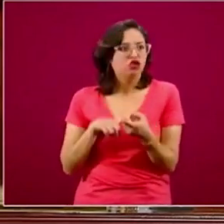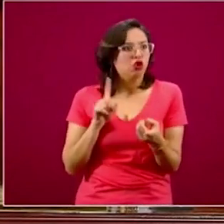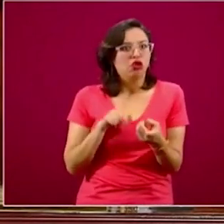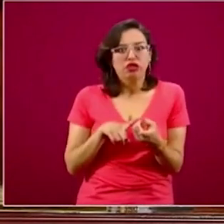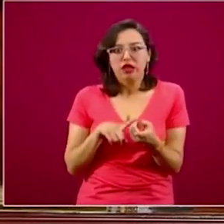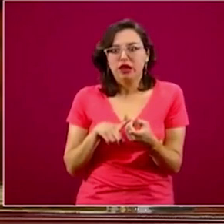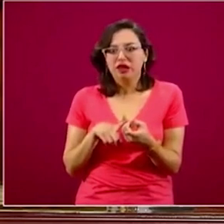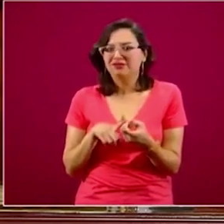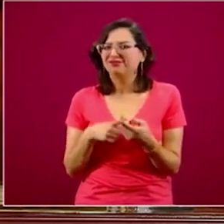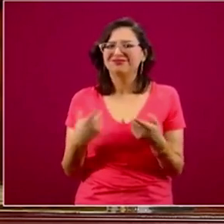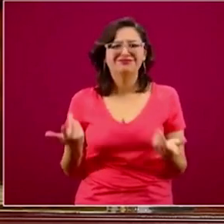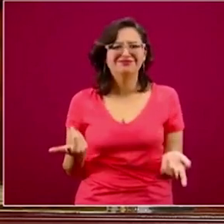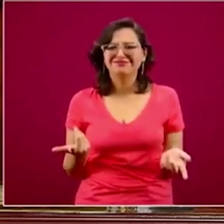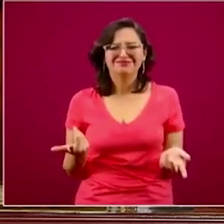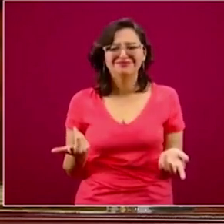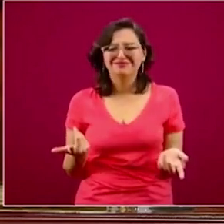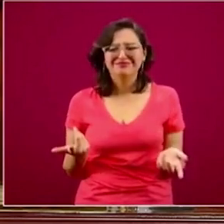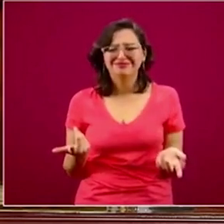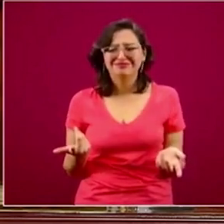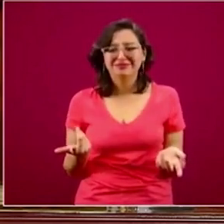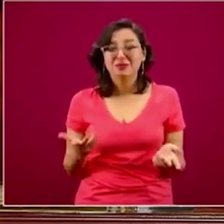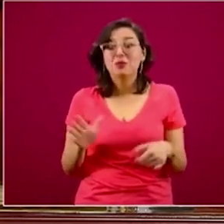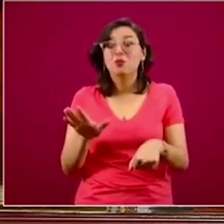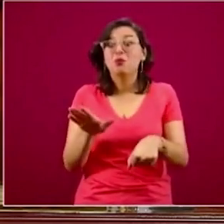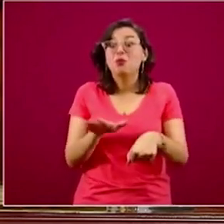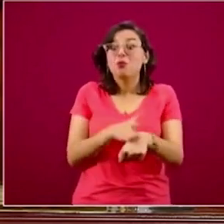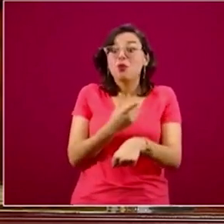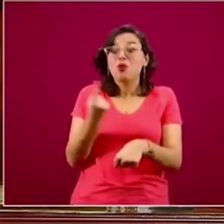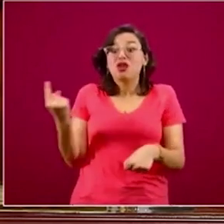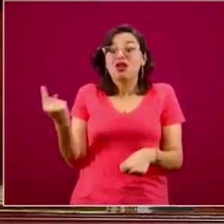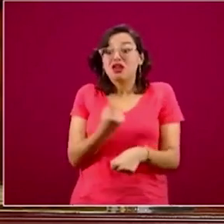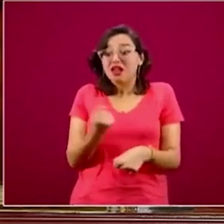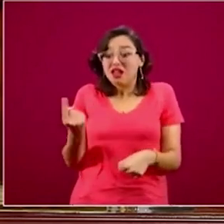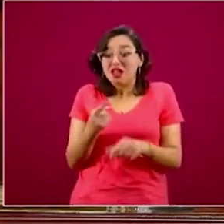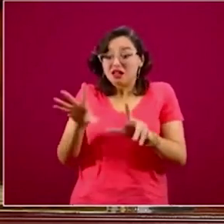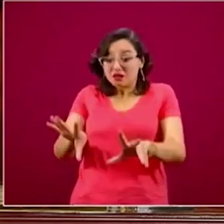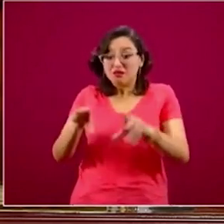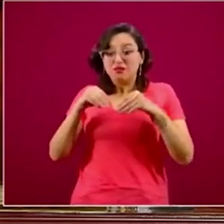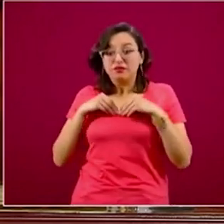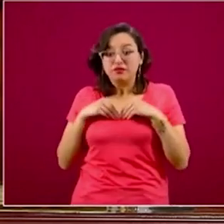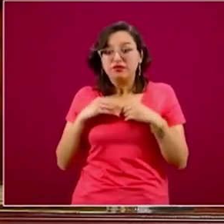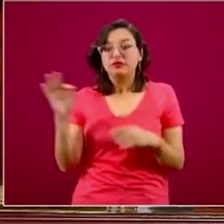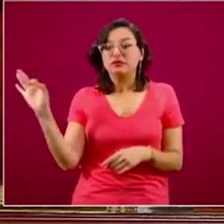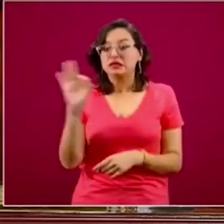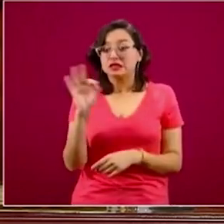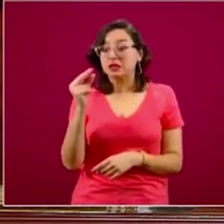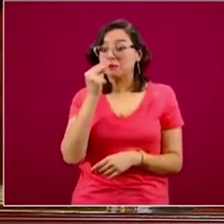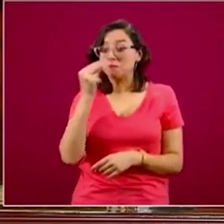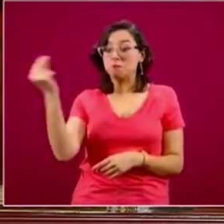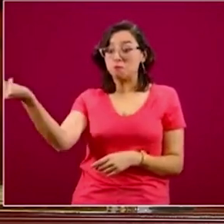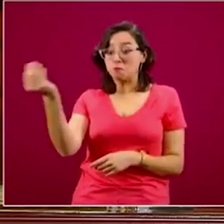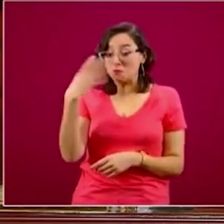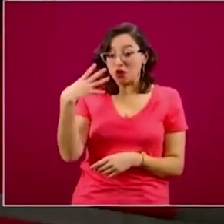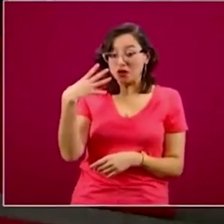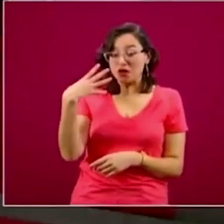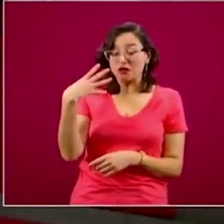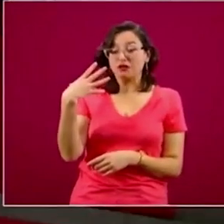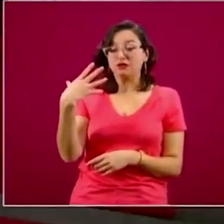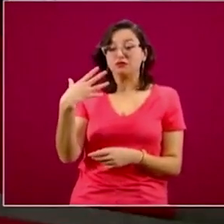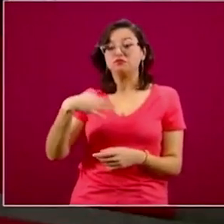sino por qué. Y al final de cuentas me contagié o porque me escupieron en la cara y no me di cuenta,